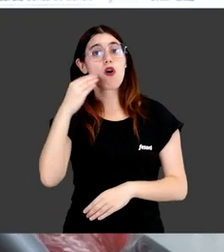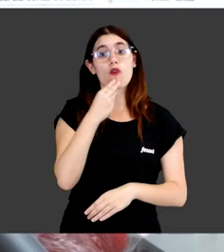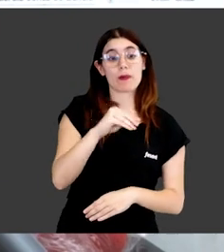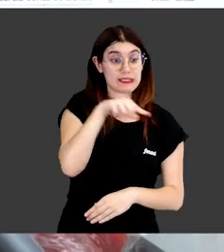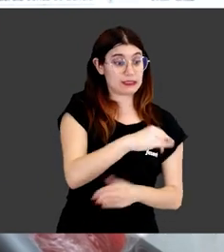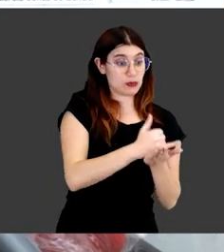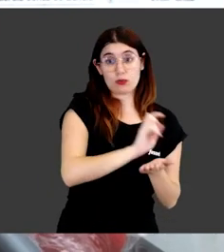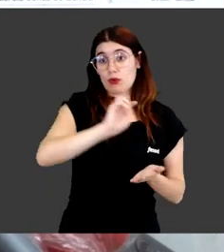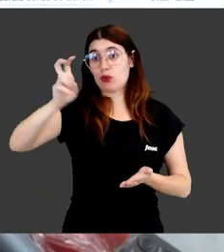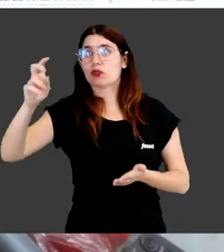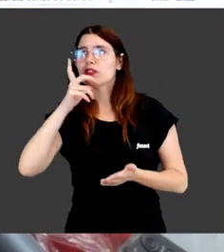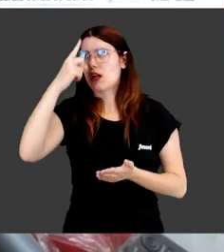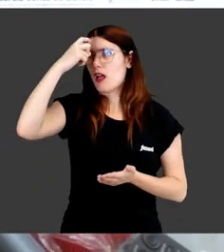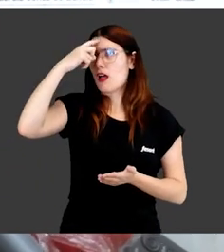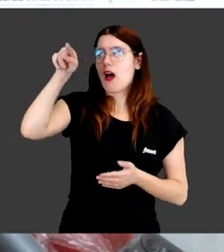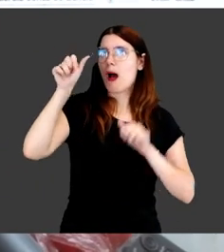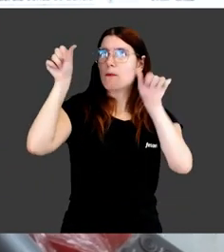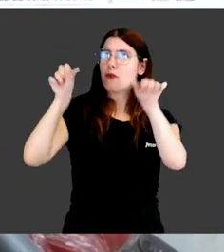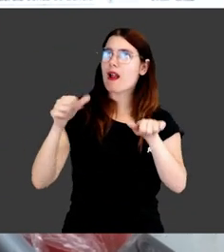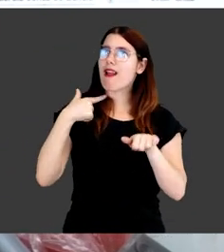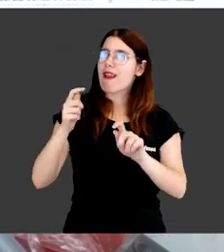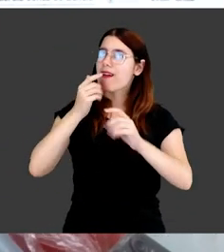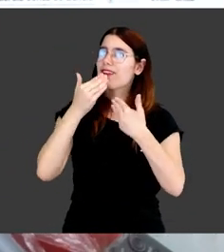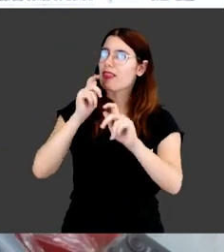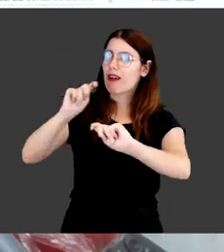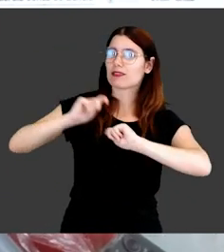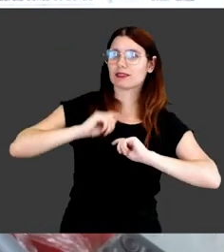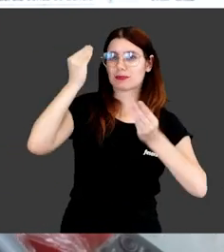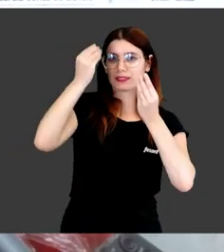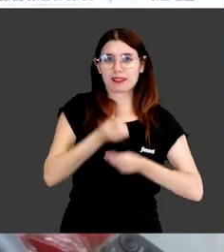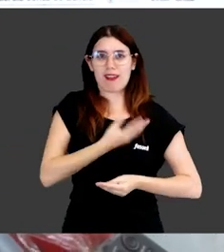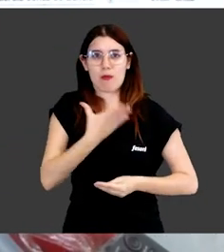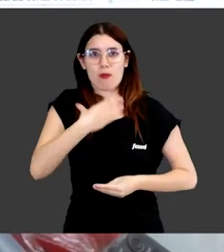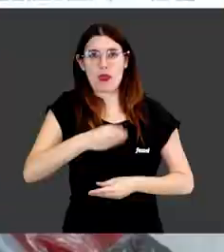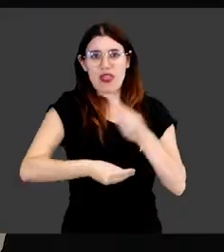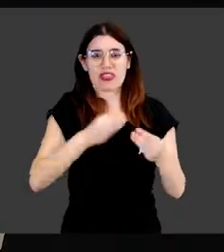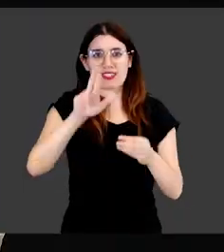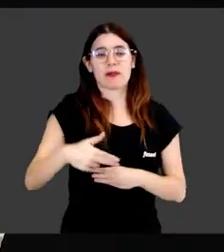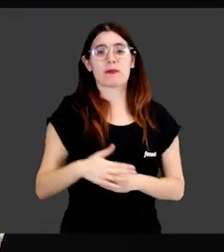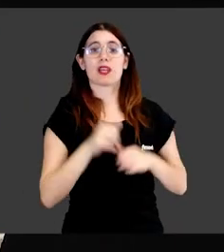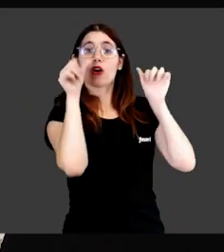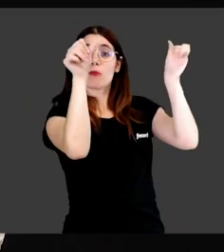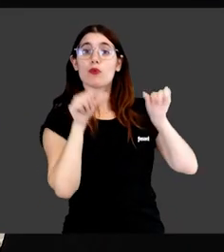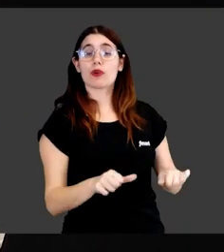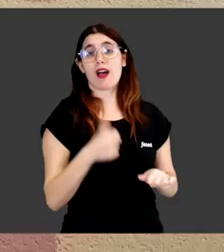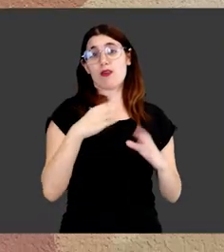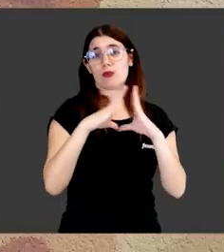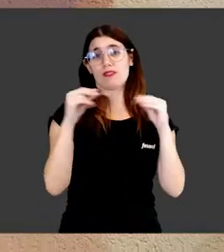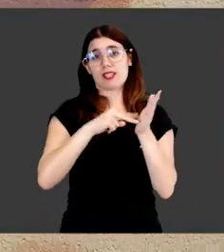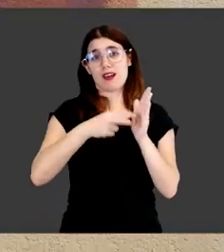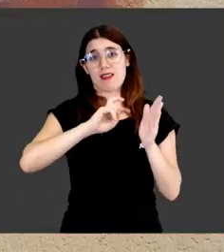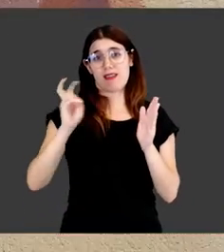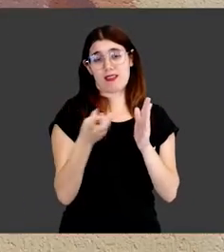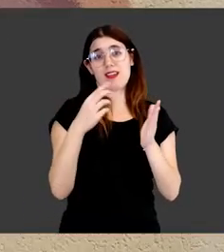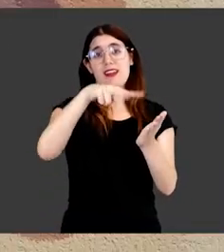y a otros institutos que algún día recordarán que este mural les va a hacer pensar que ellos también podían. El mural con el que la UPU y las naves rinden